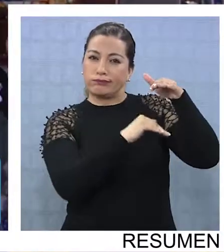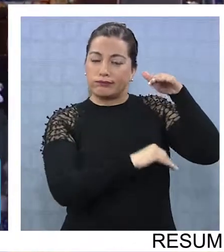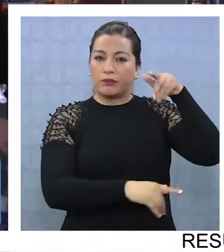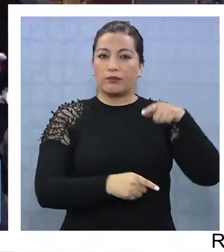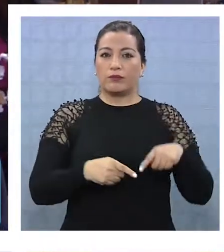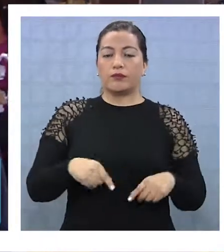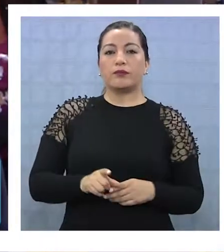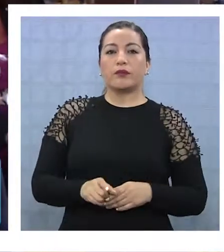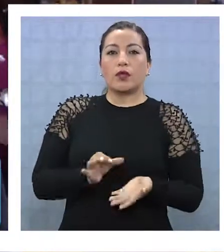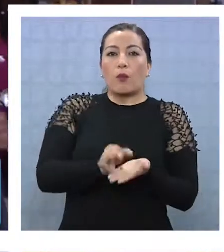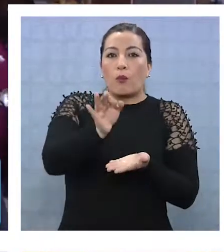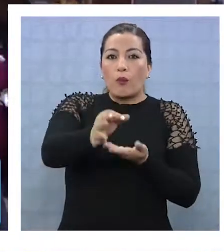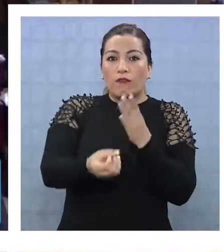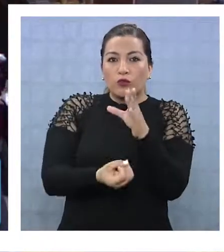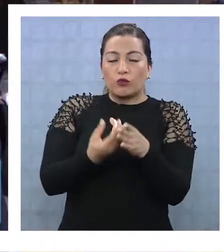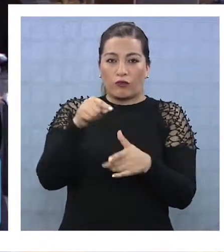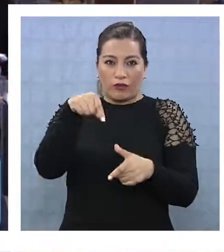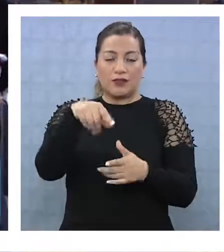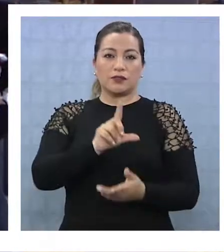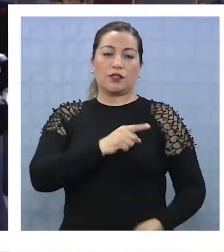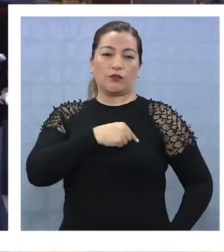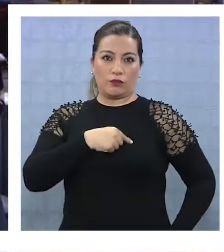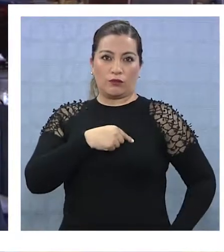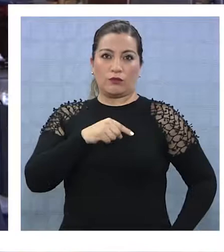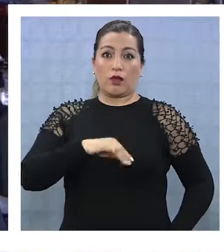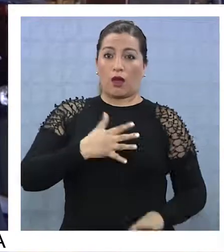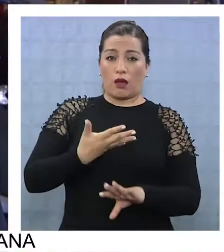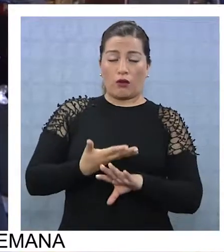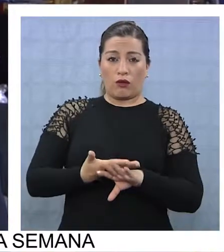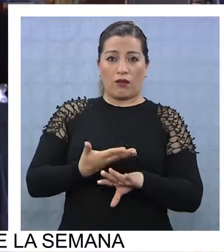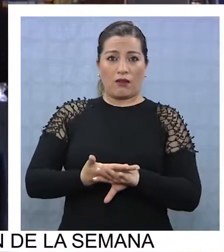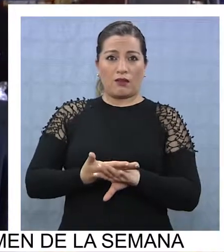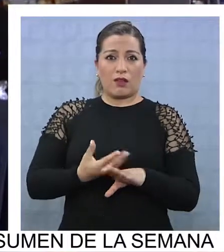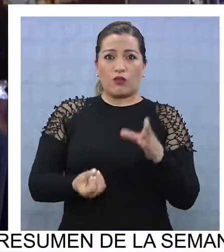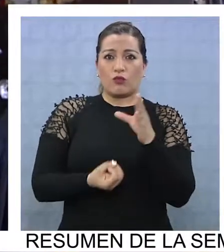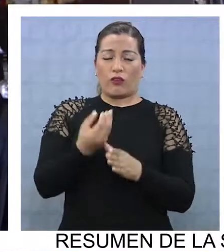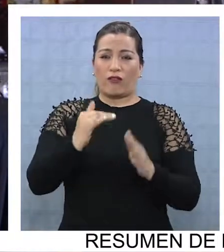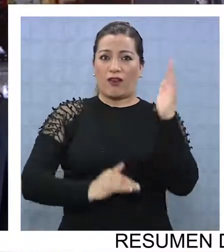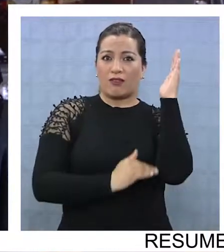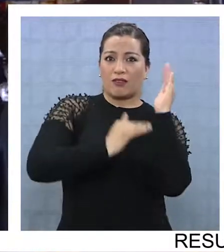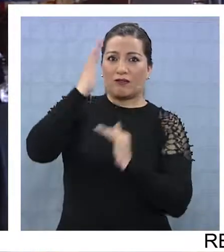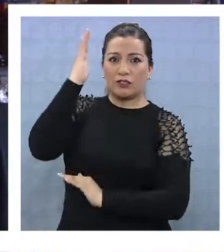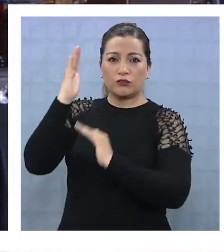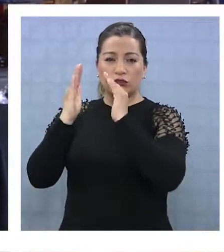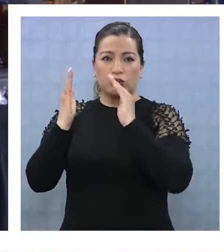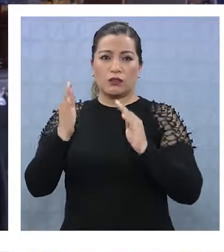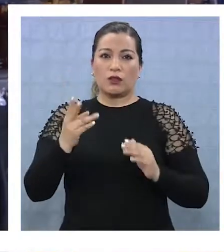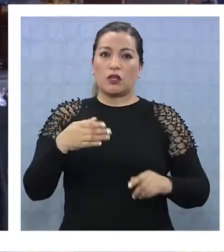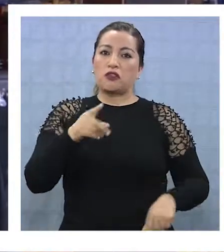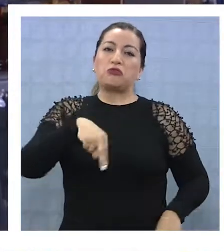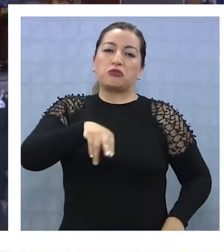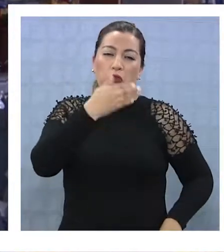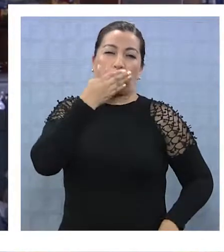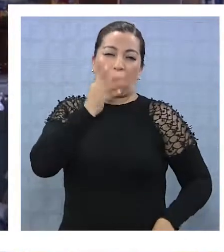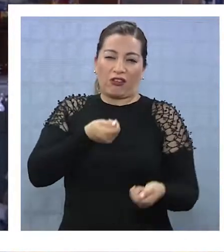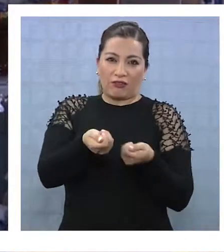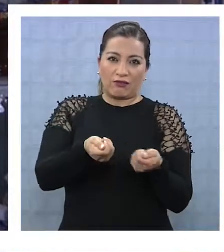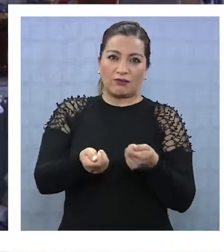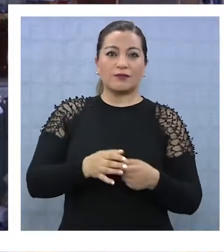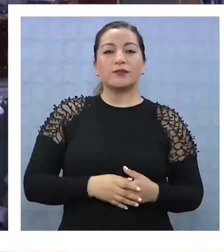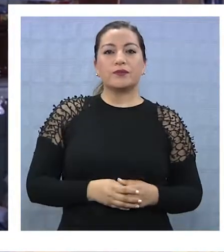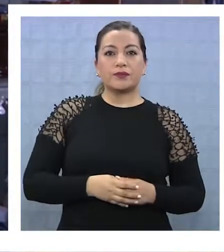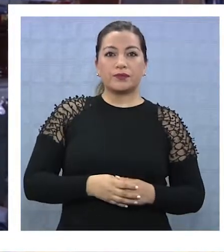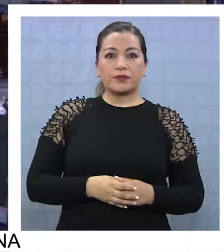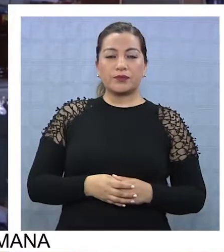al sector de Pueblo Nuevo. Ahora que llegaron los edificios, estamos un poquito